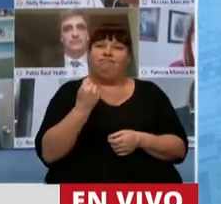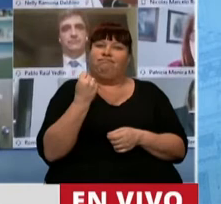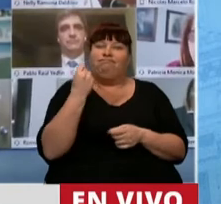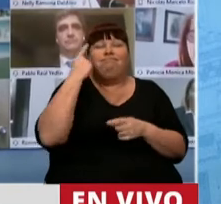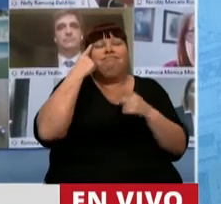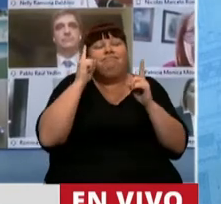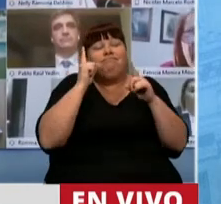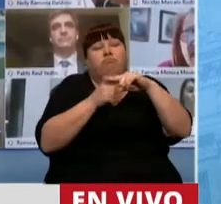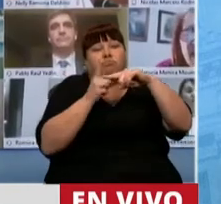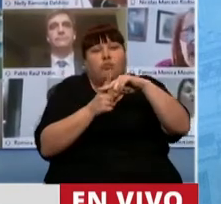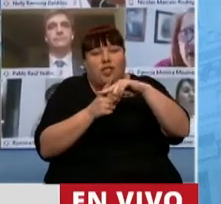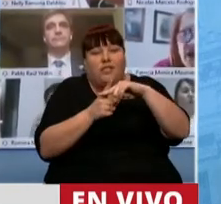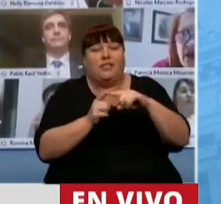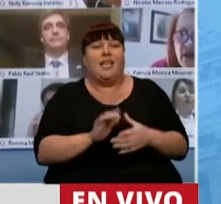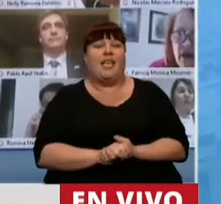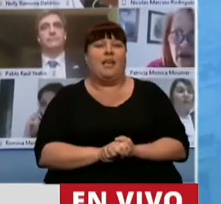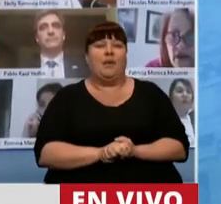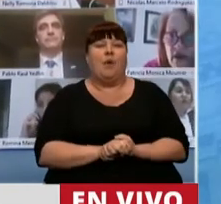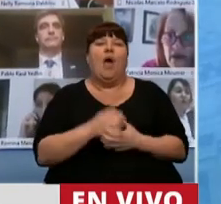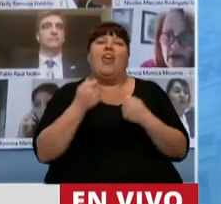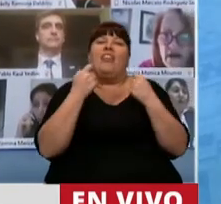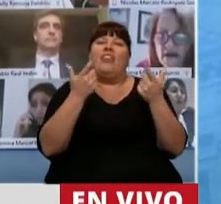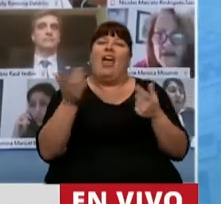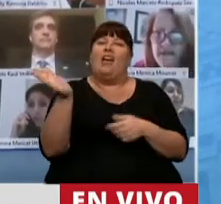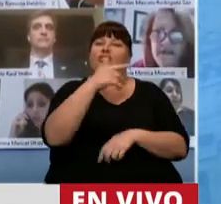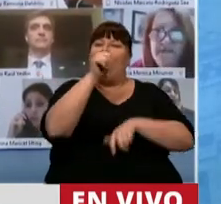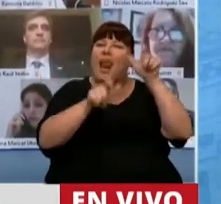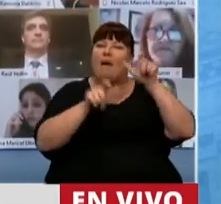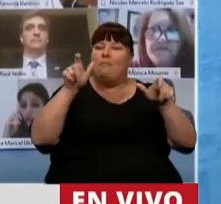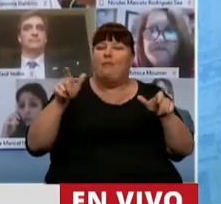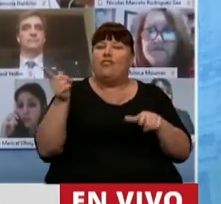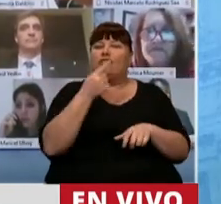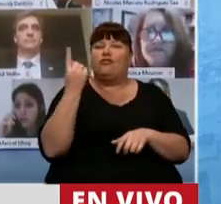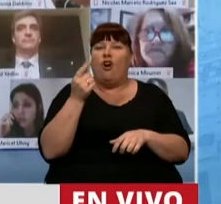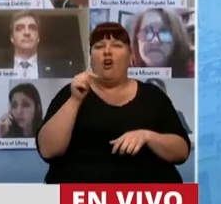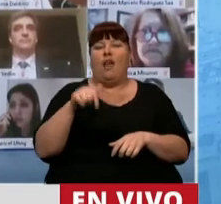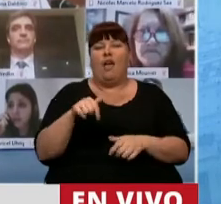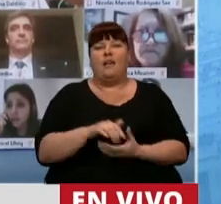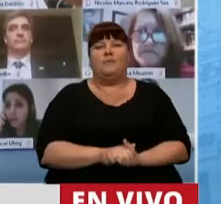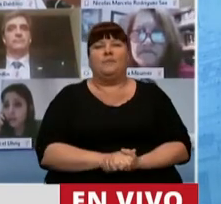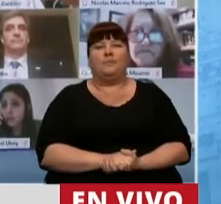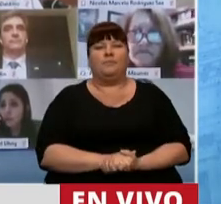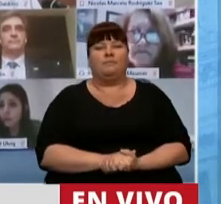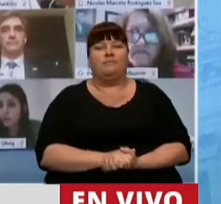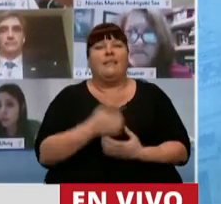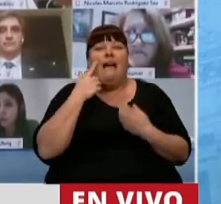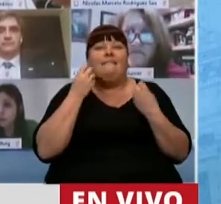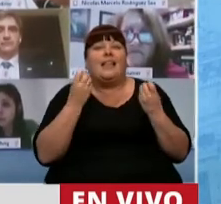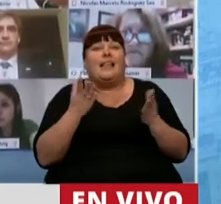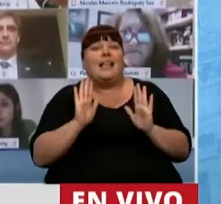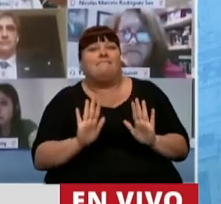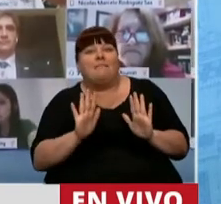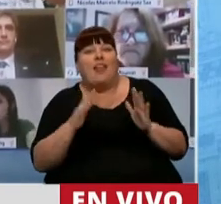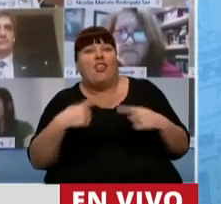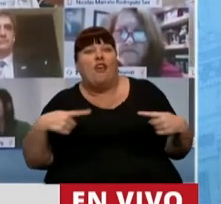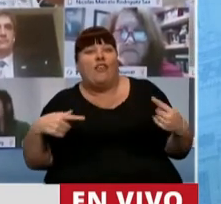esperanzadora de poder y de poderle brindar a todos los que hoy están expectantes